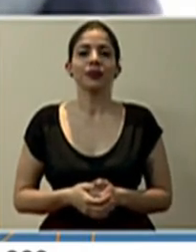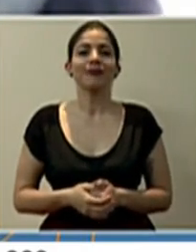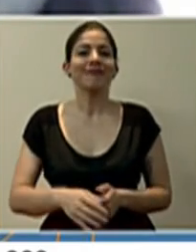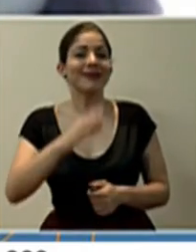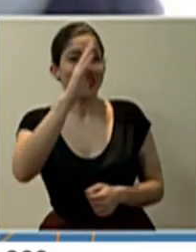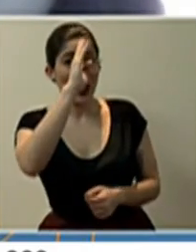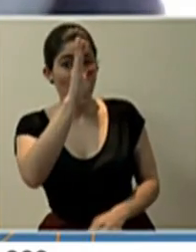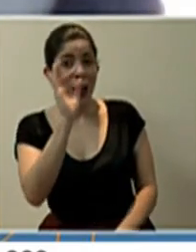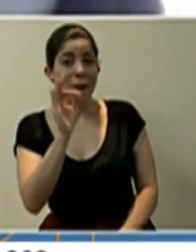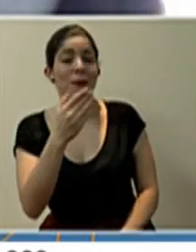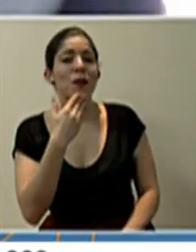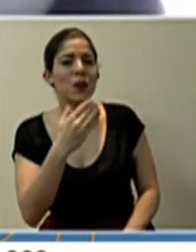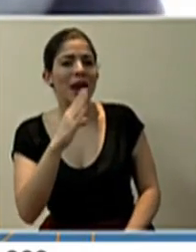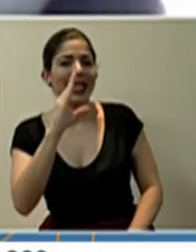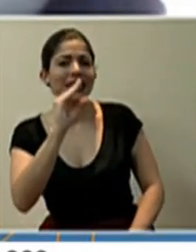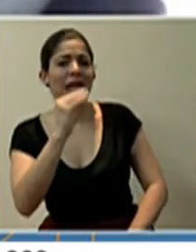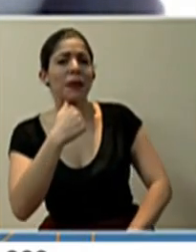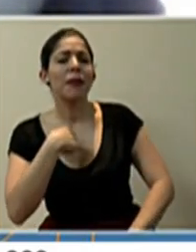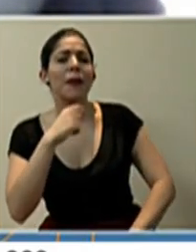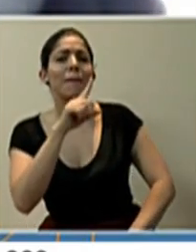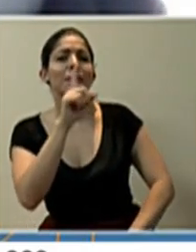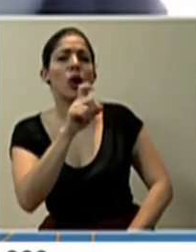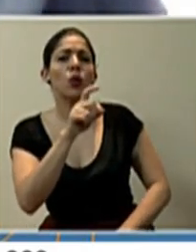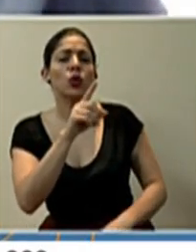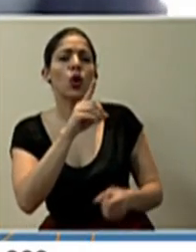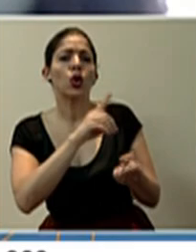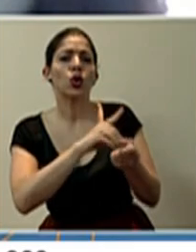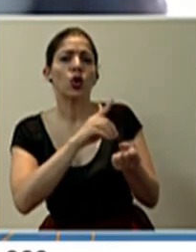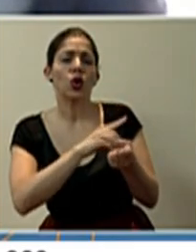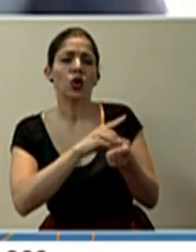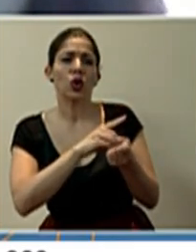Hola, ¿qué tal? Muy buenas tardes. Mi pregunta es para el doctor Eugenia.